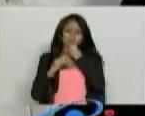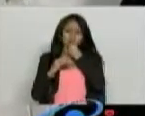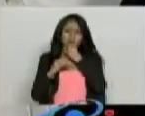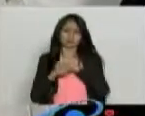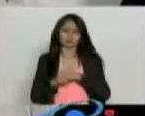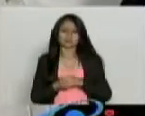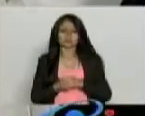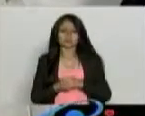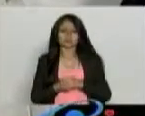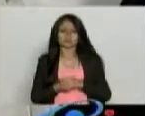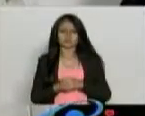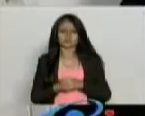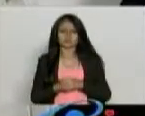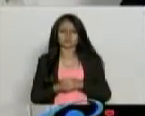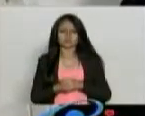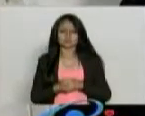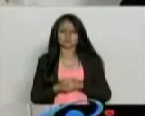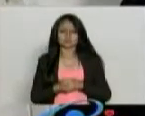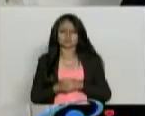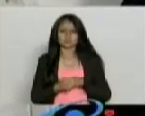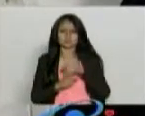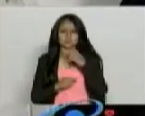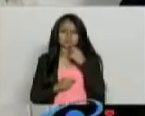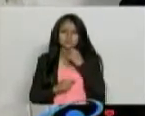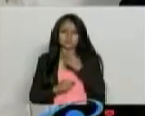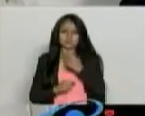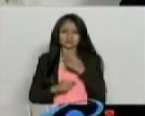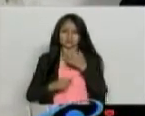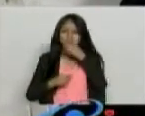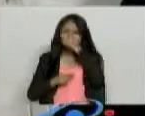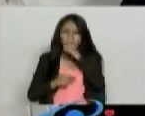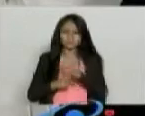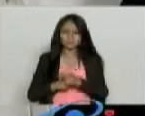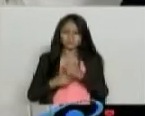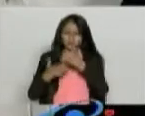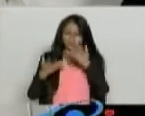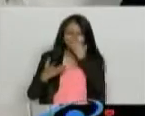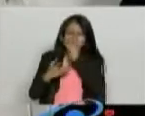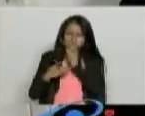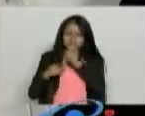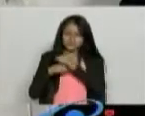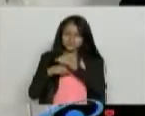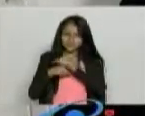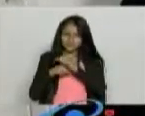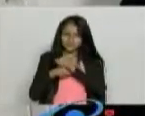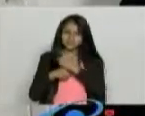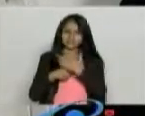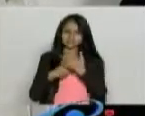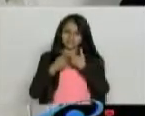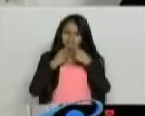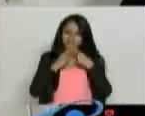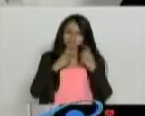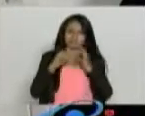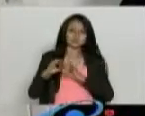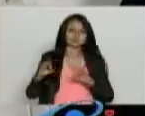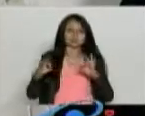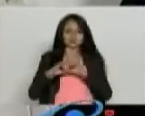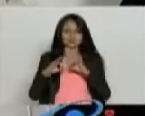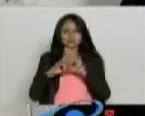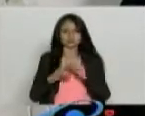verlo, de cosas lindas, de personas que hacen cosas importantes en la vida. Pero